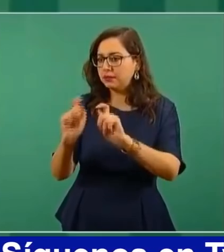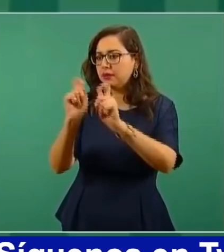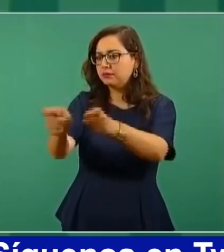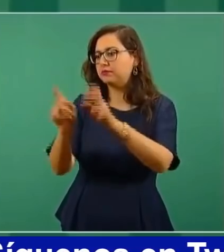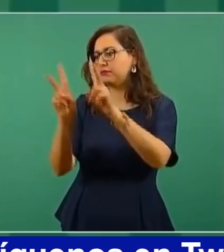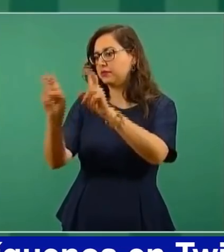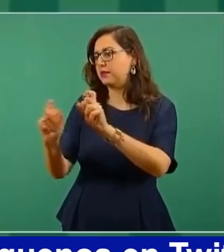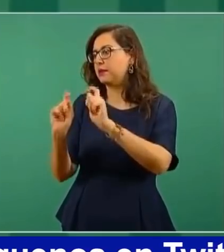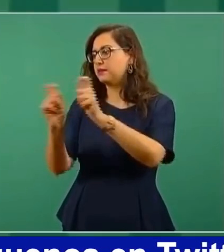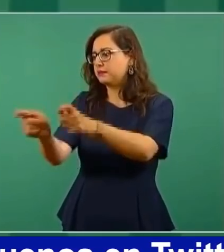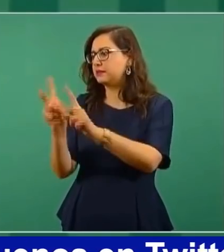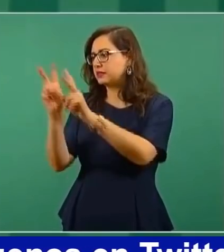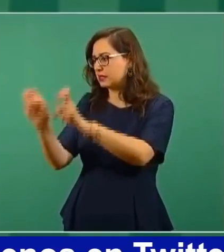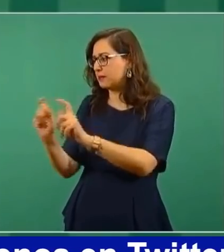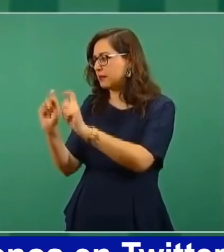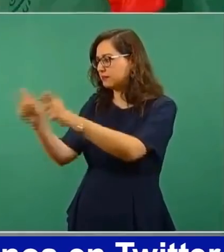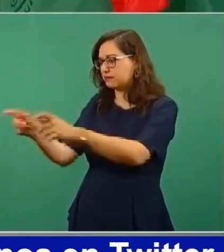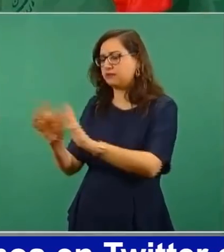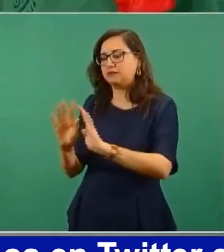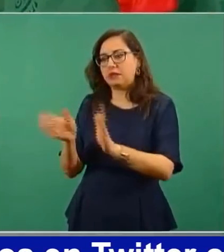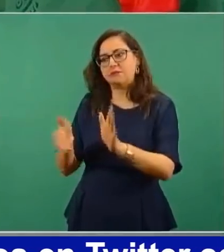investigar.